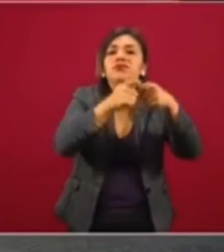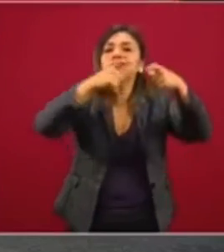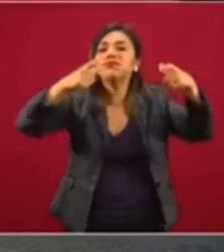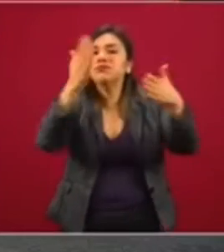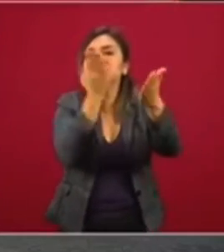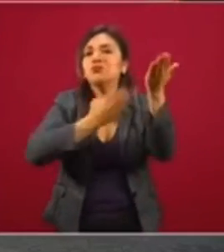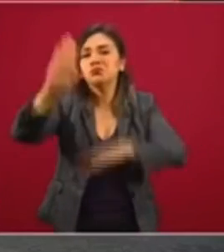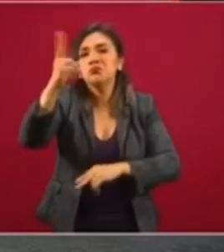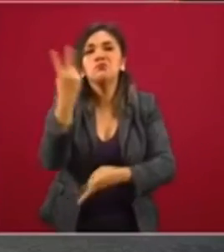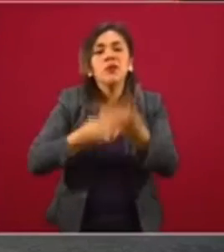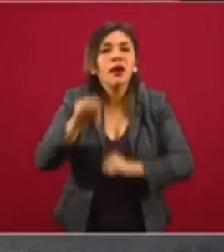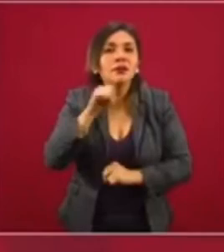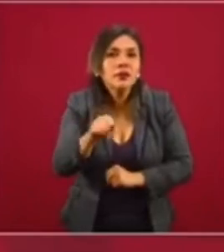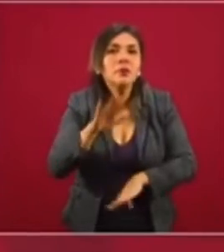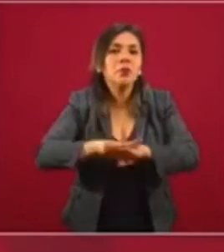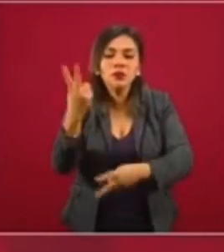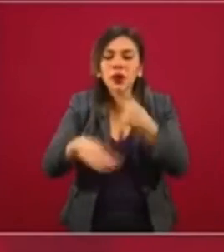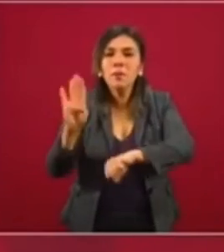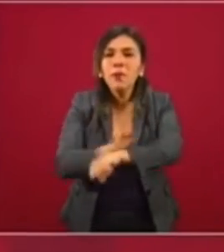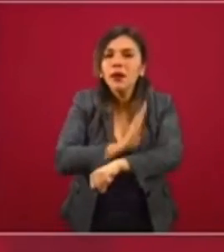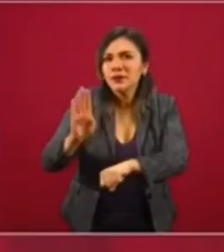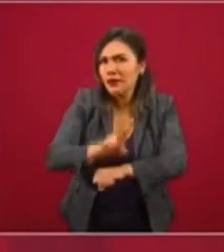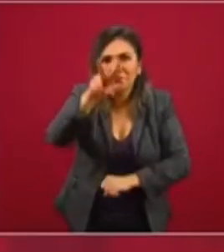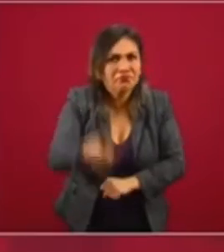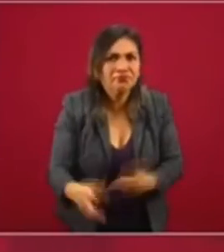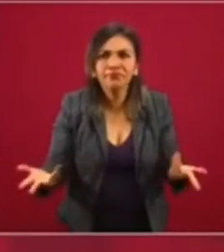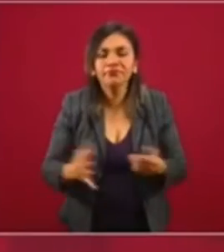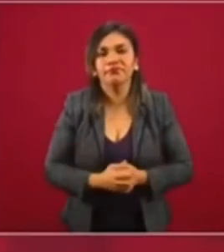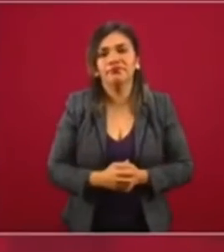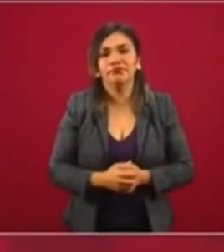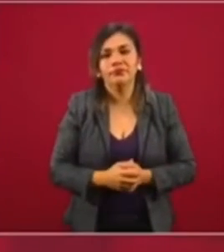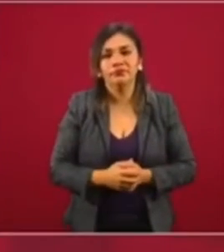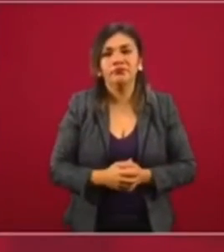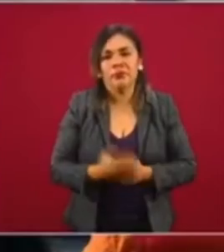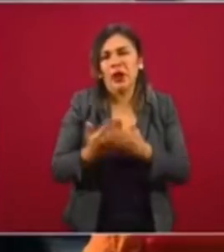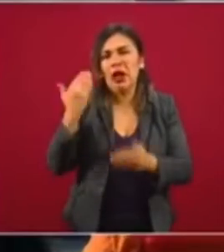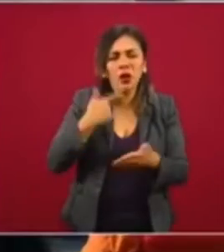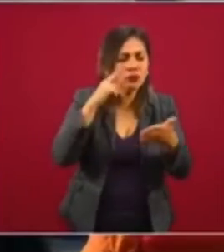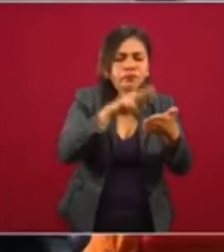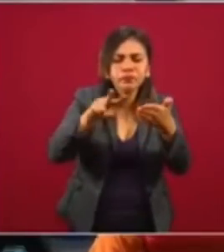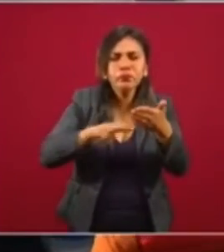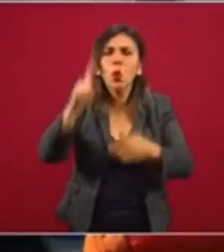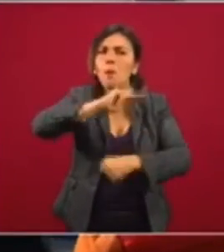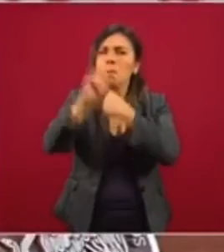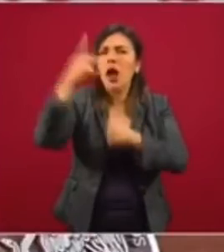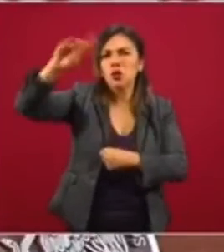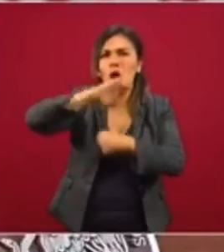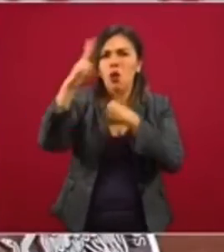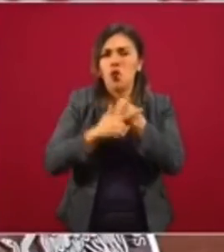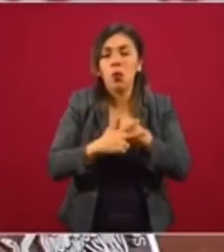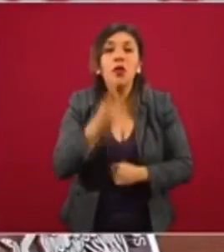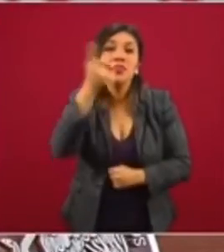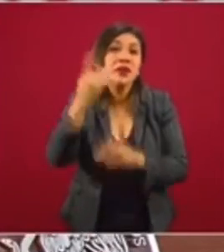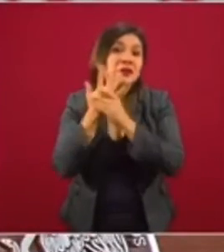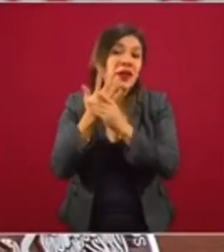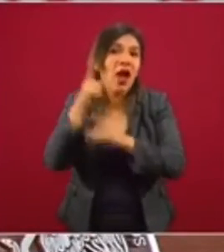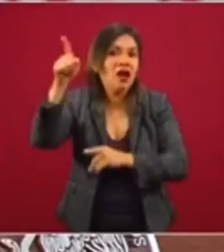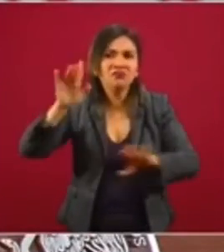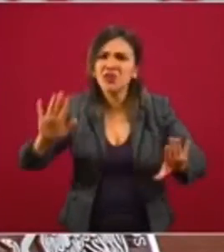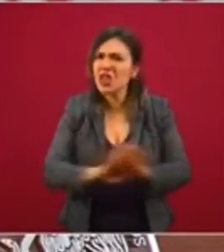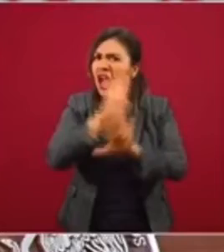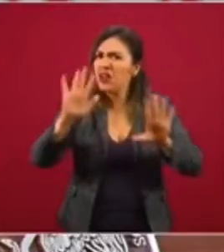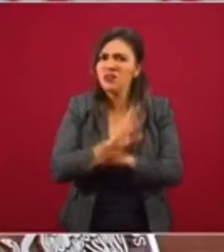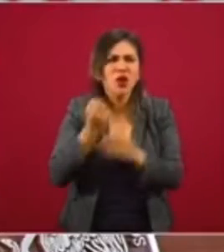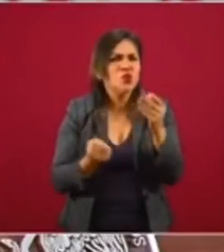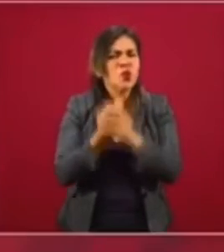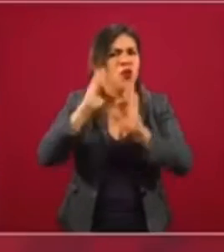económico y, desde luego, más bienestar, sin duda. Ahora está yo leyendo que ya hay un país en Europa que dice que van a cambiar los